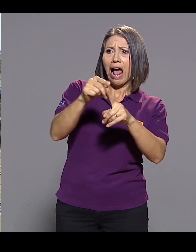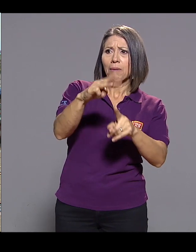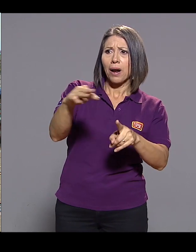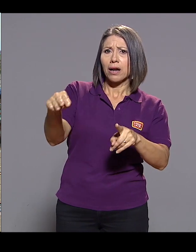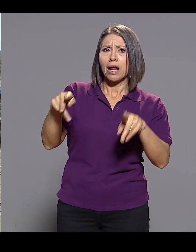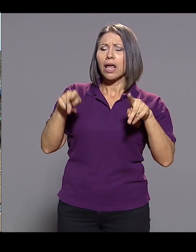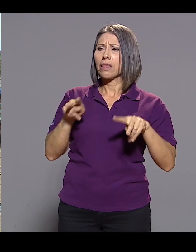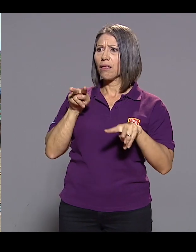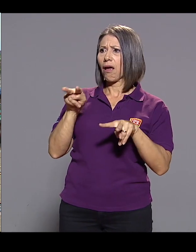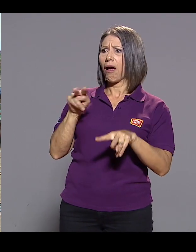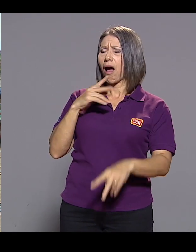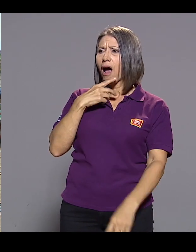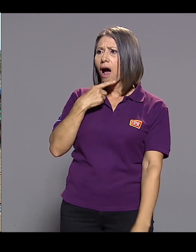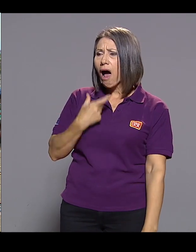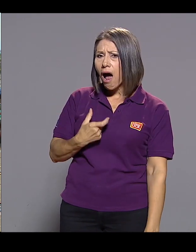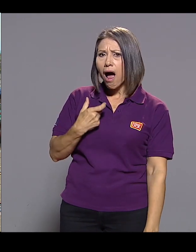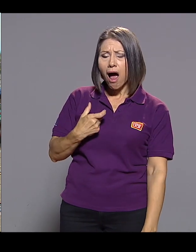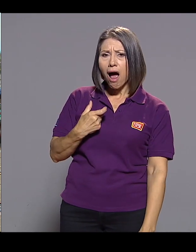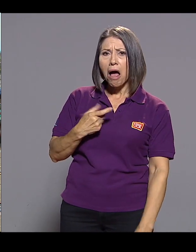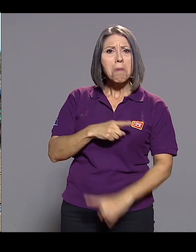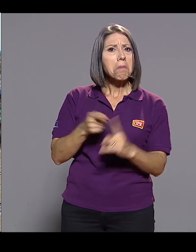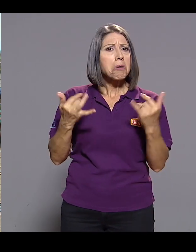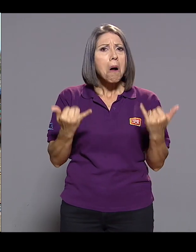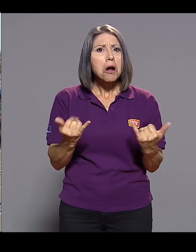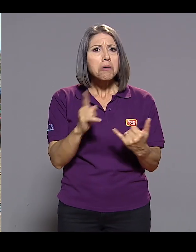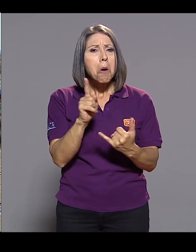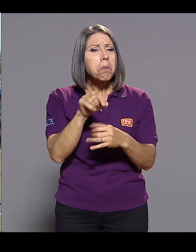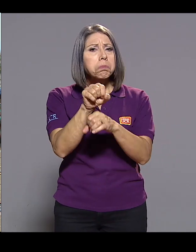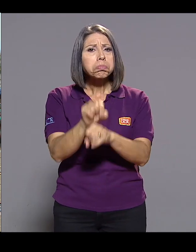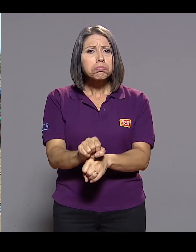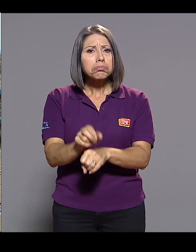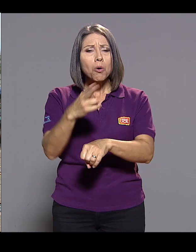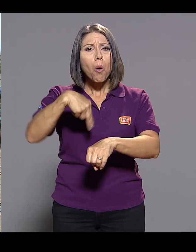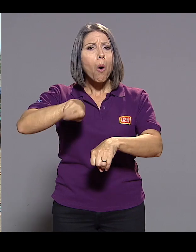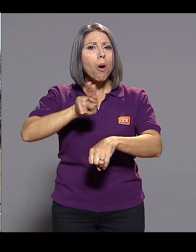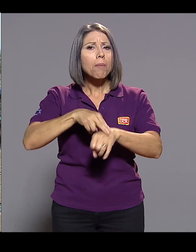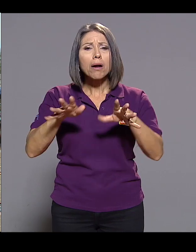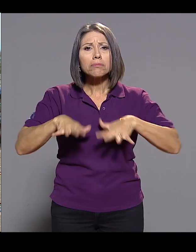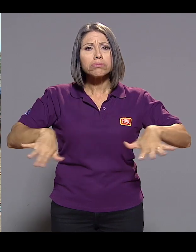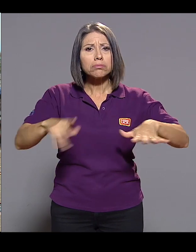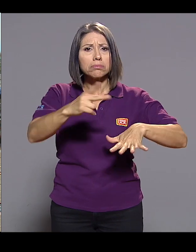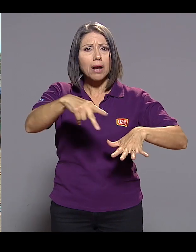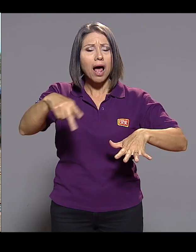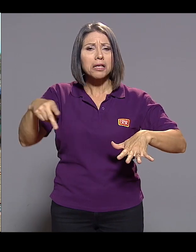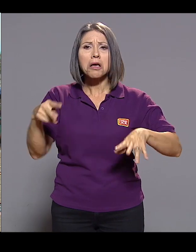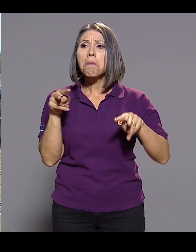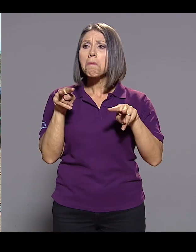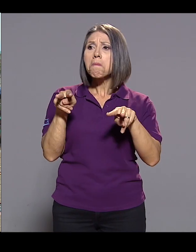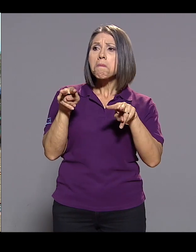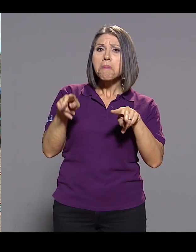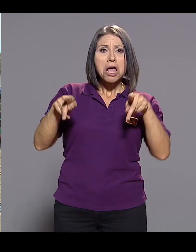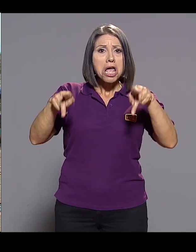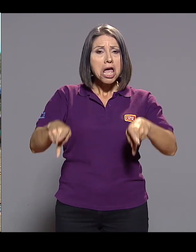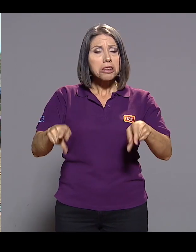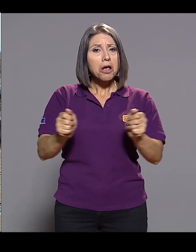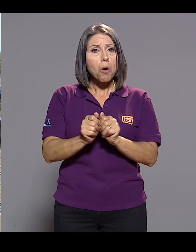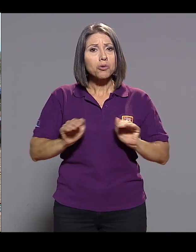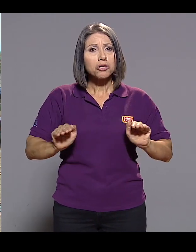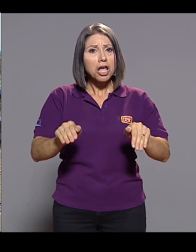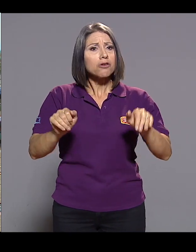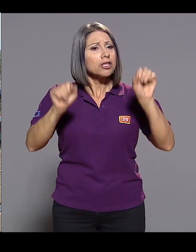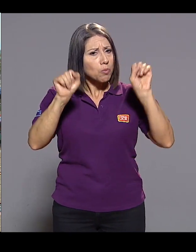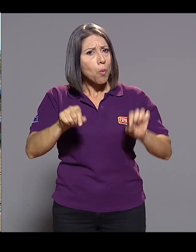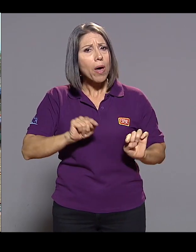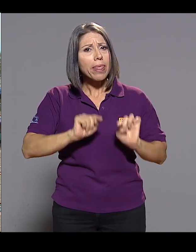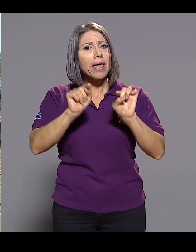se extrañaba, hoy ya es como parte normal del ambiente de la playa que la gente en